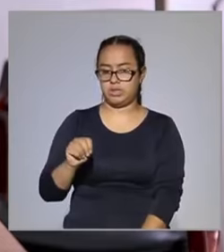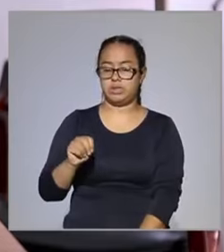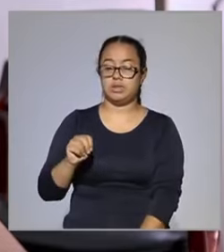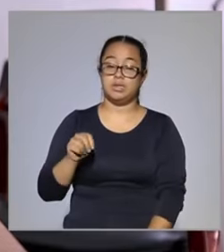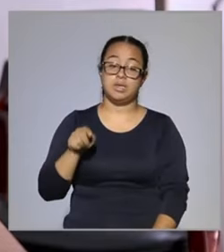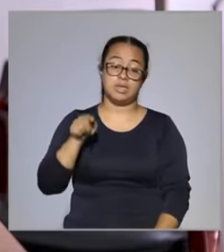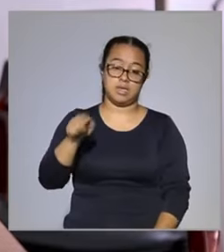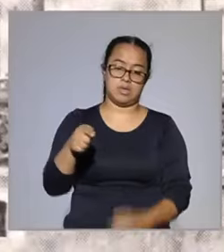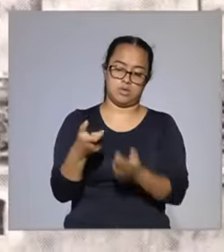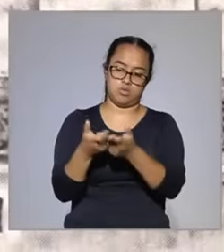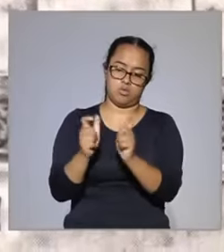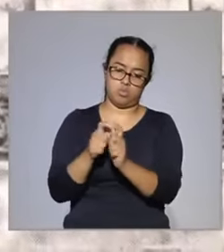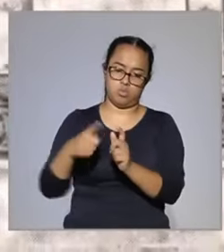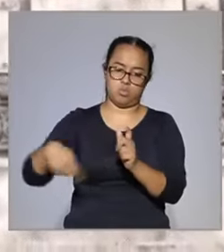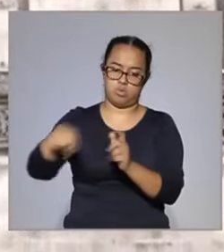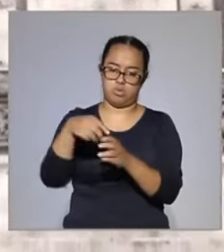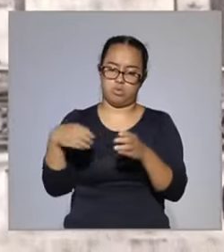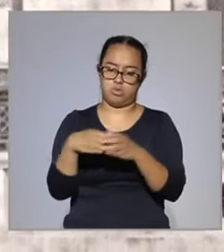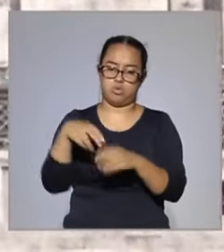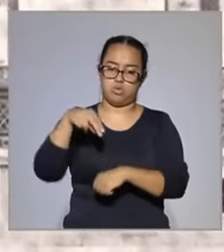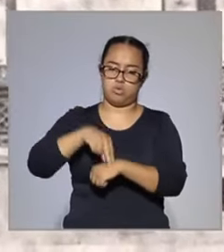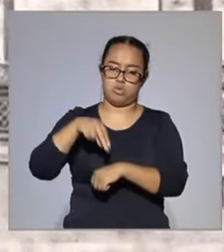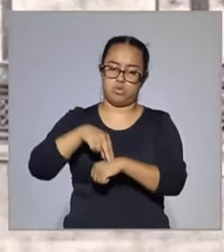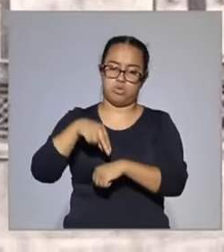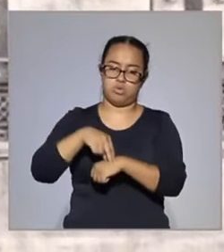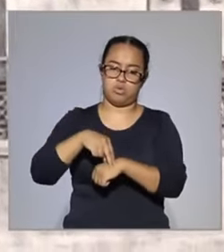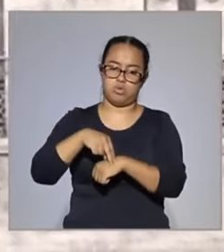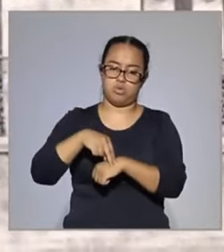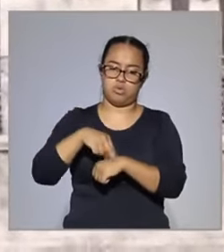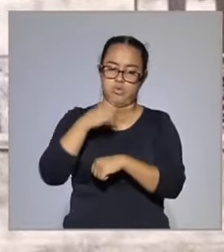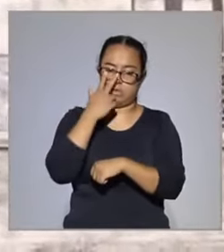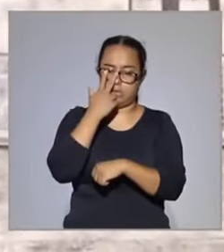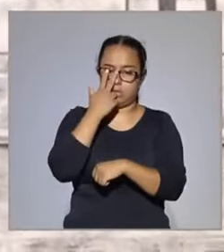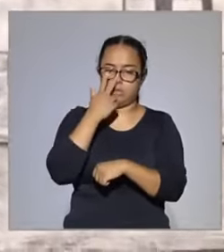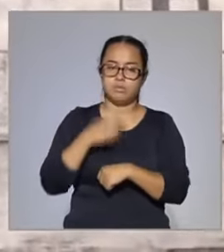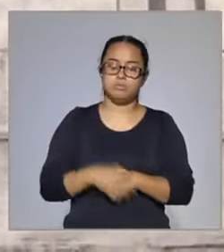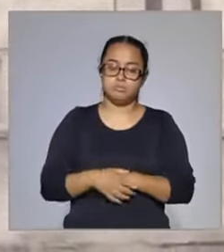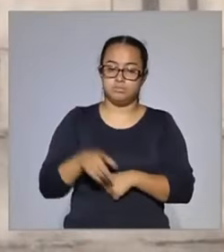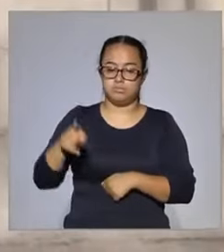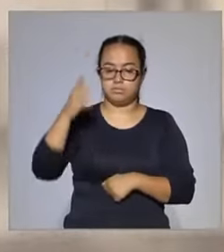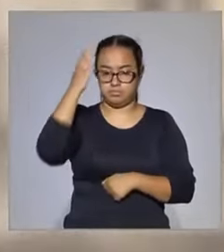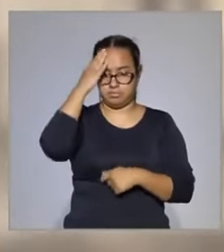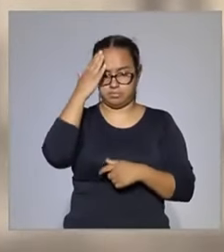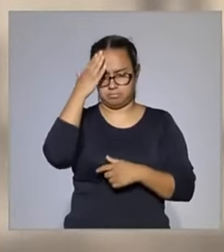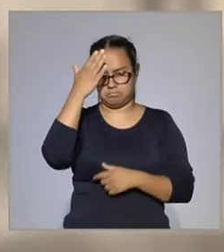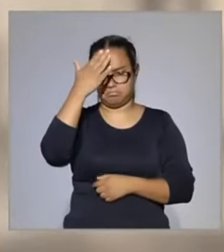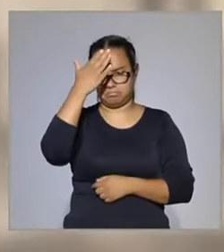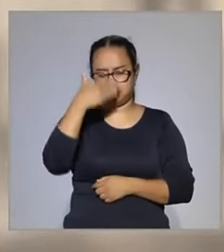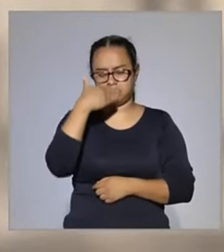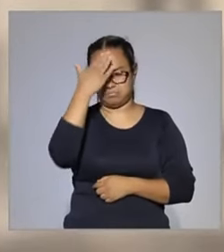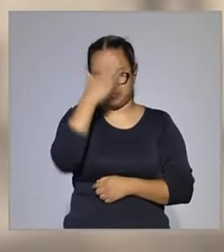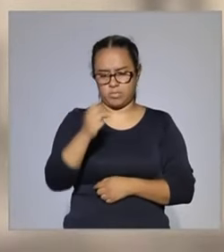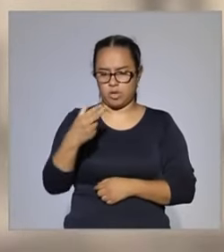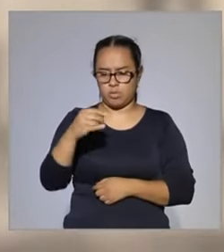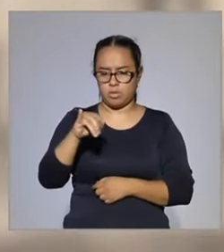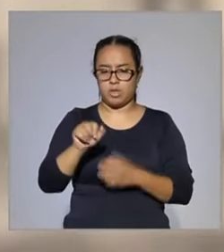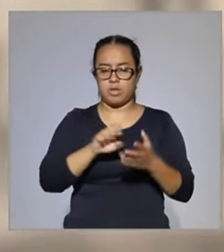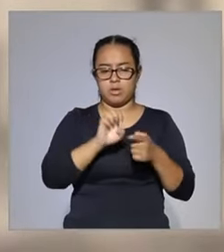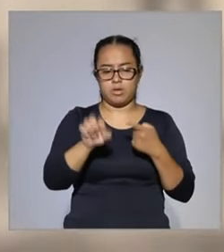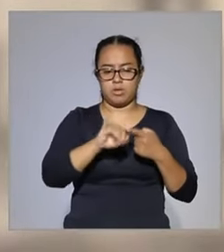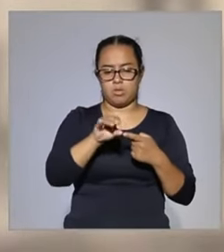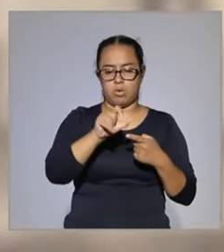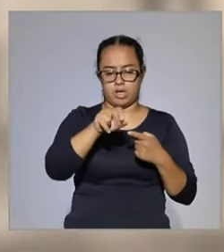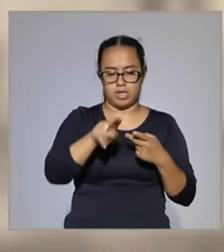donde un grupo de médicos que dominaban la homeopatía, como son Joaquín Segurí